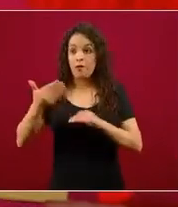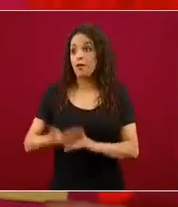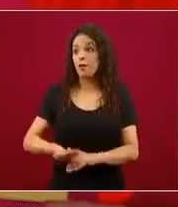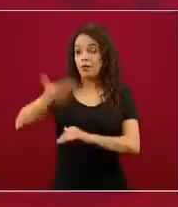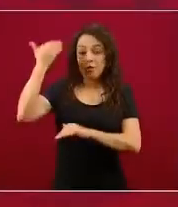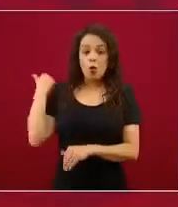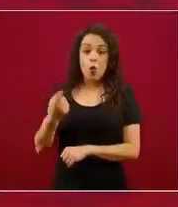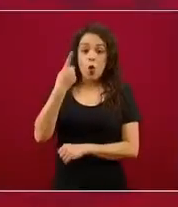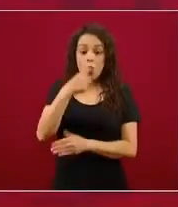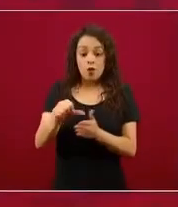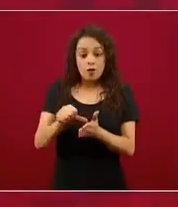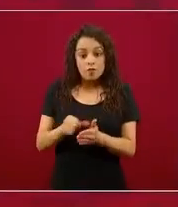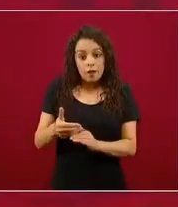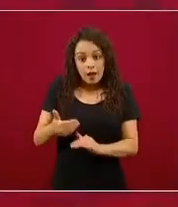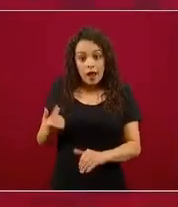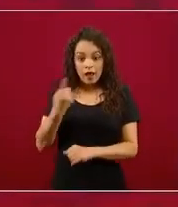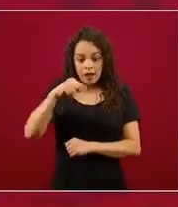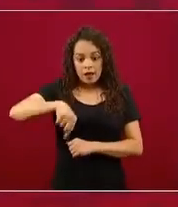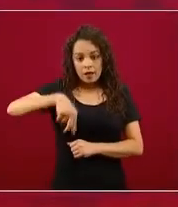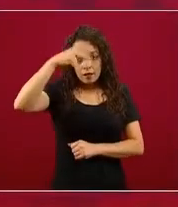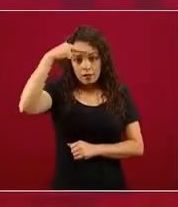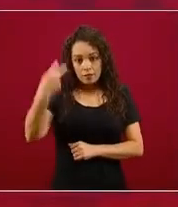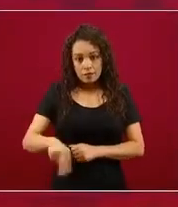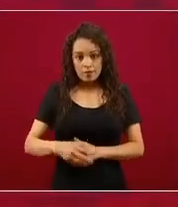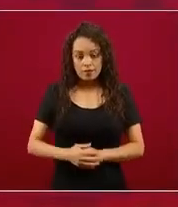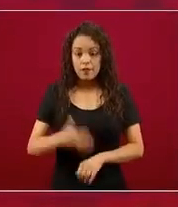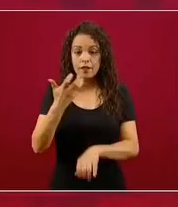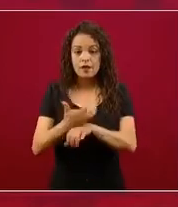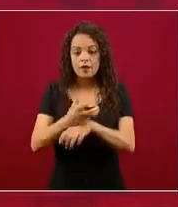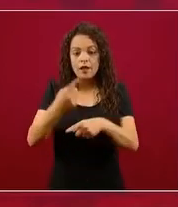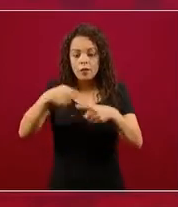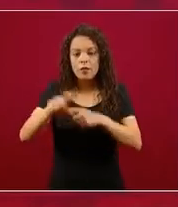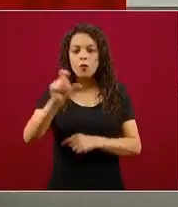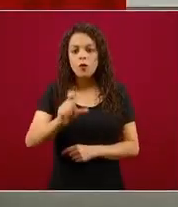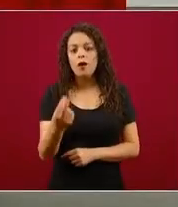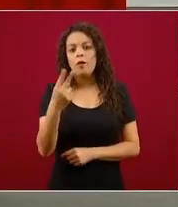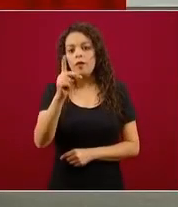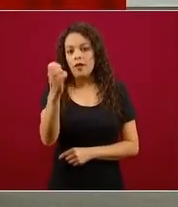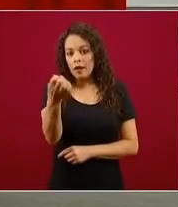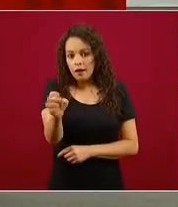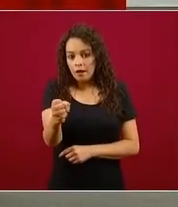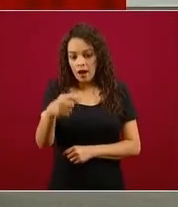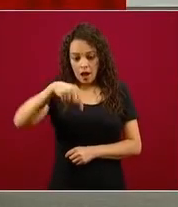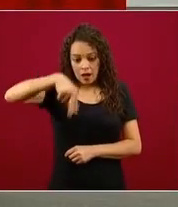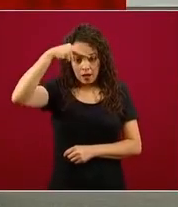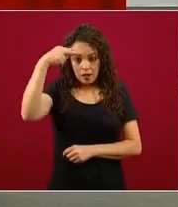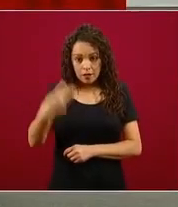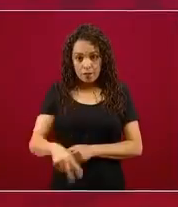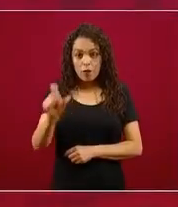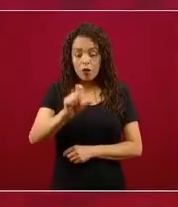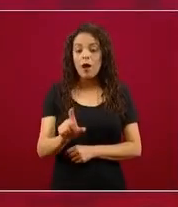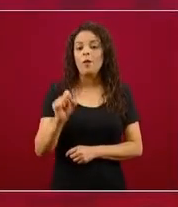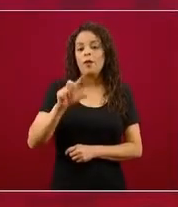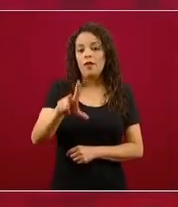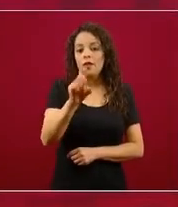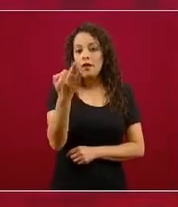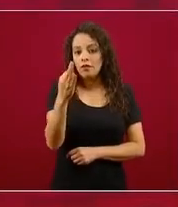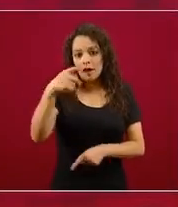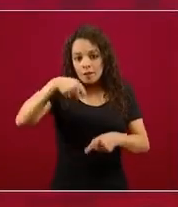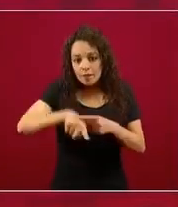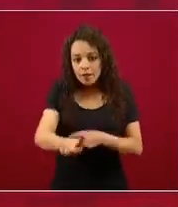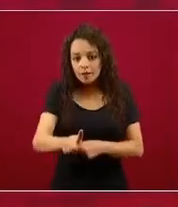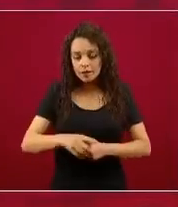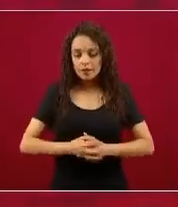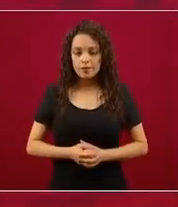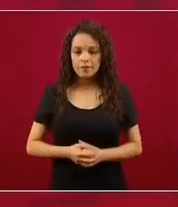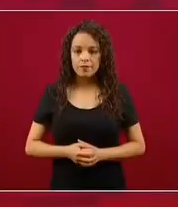epidemia en Europa empezó un mes atrás y en Estados Unidos empezó el 25 de enero, en México empezó el 28 de febrero. Entonces,